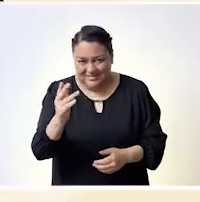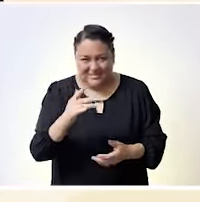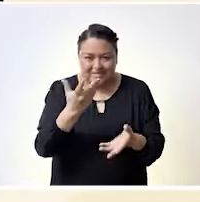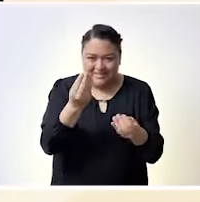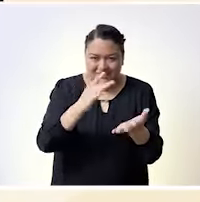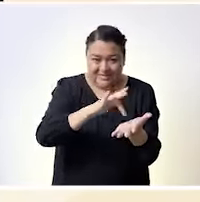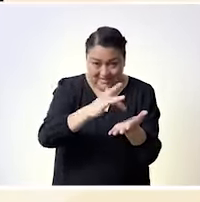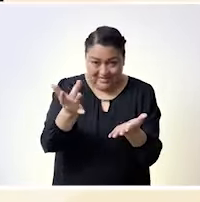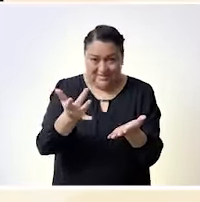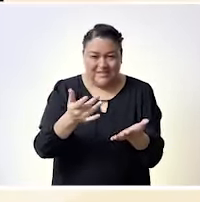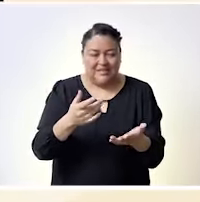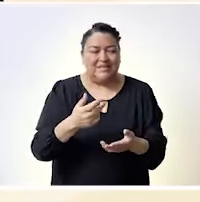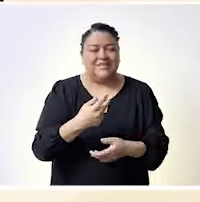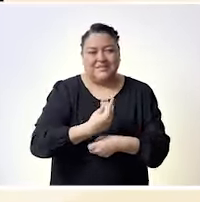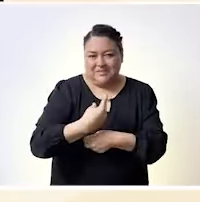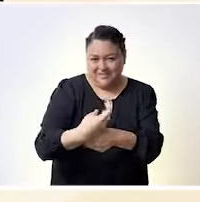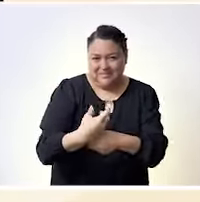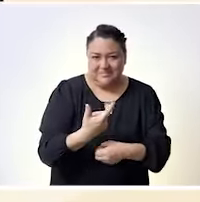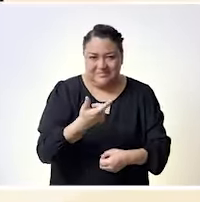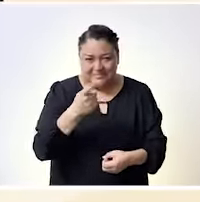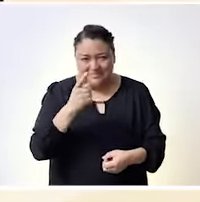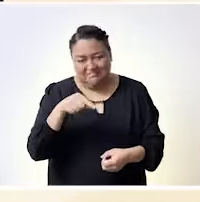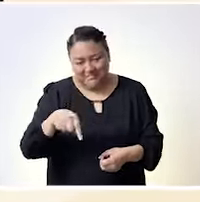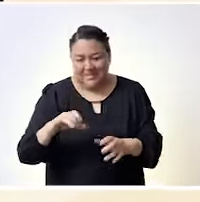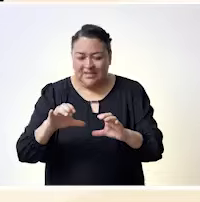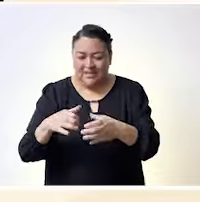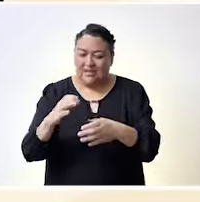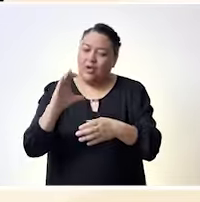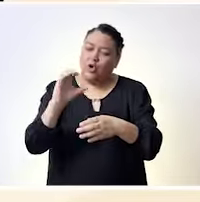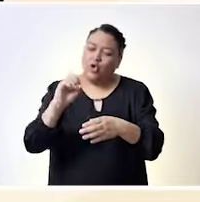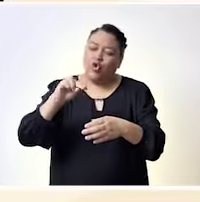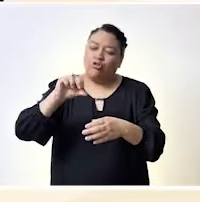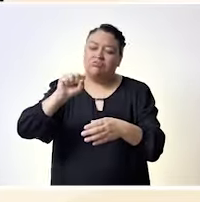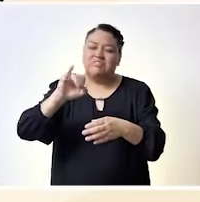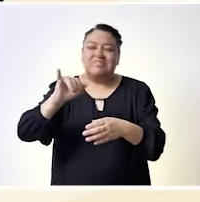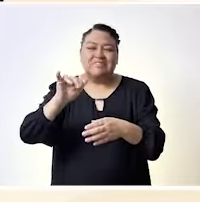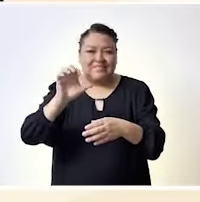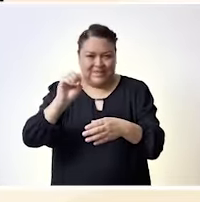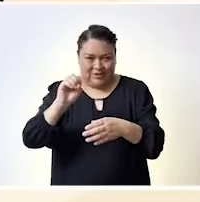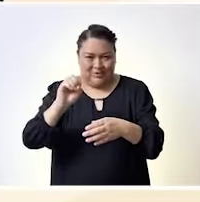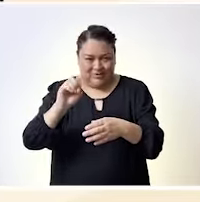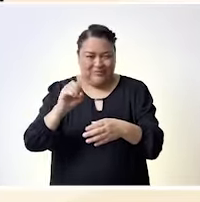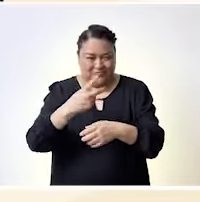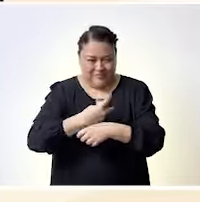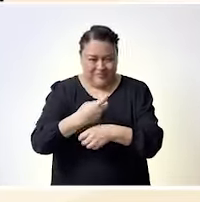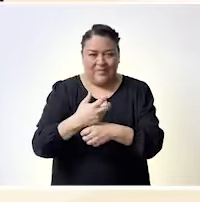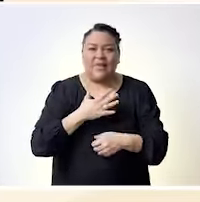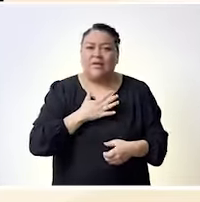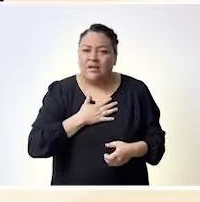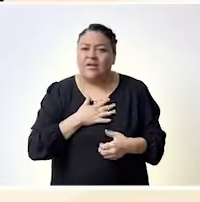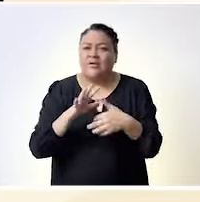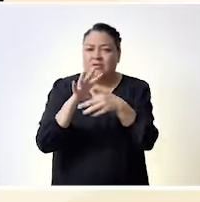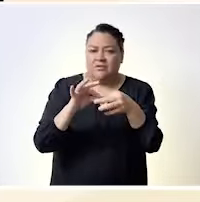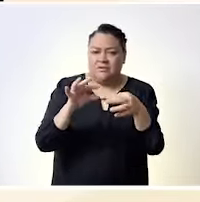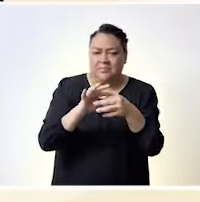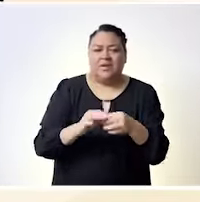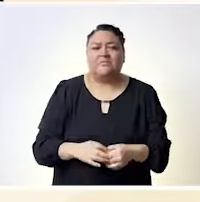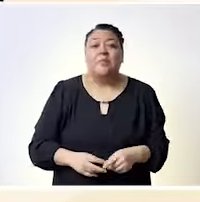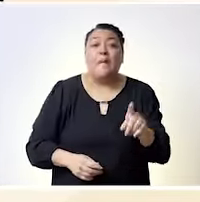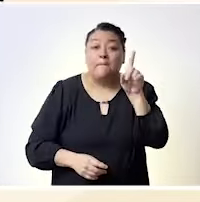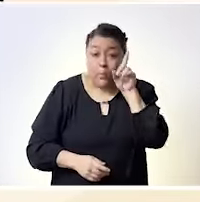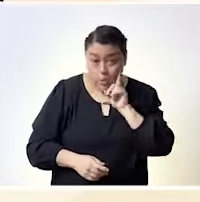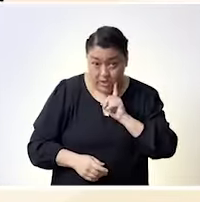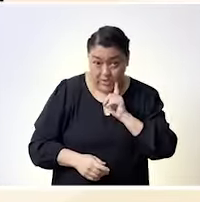personas con discapacidad en México, en donde somos un grupo también invisibilizado, en donde nuestros derechos y nuestra valía